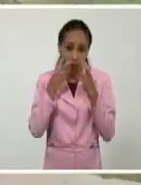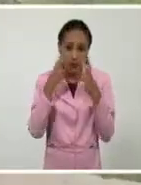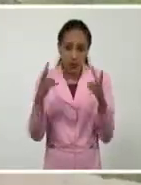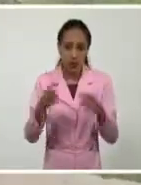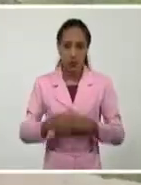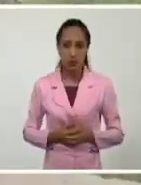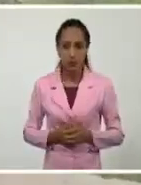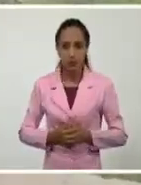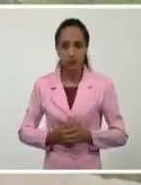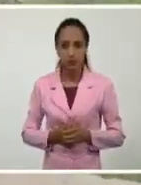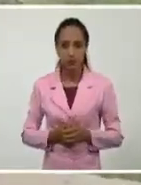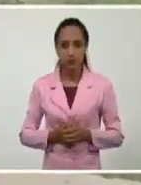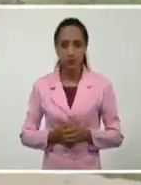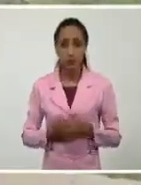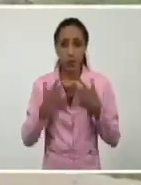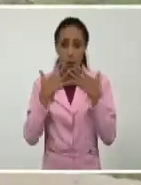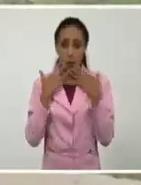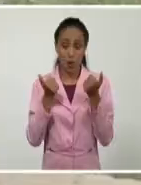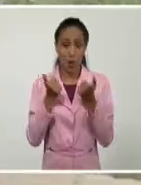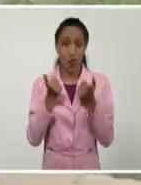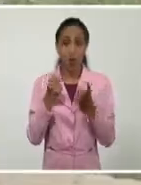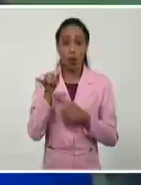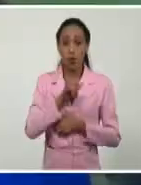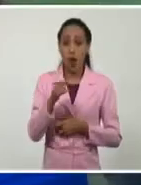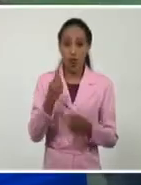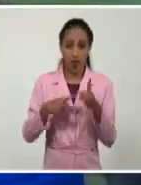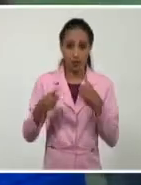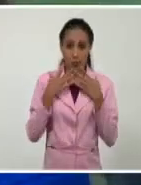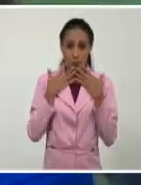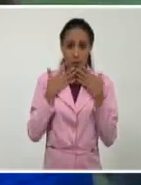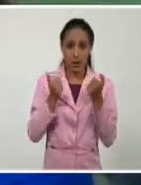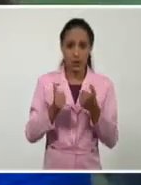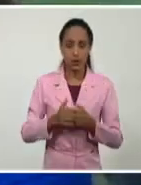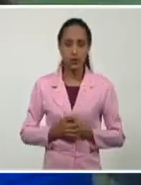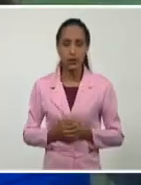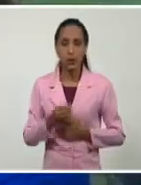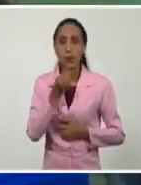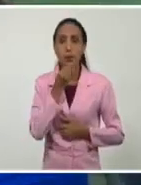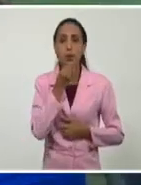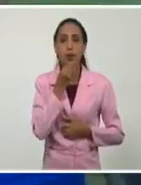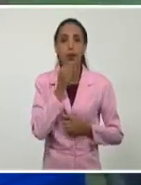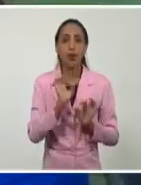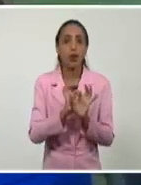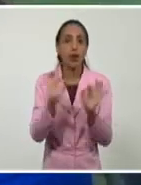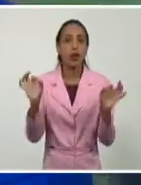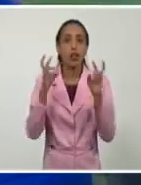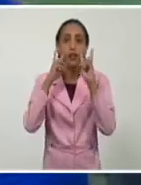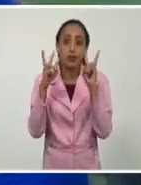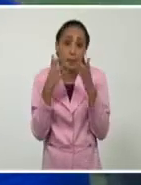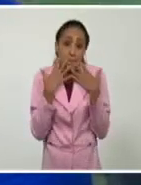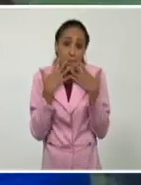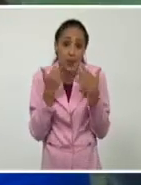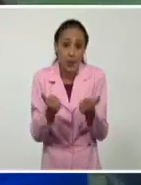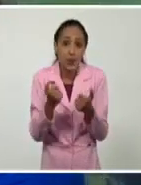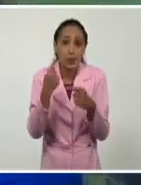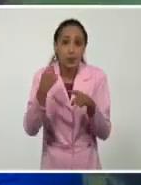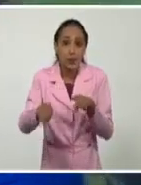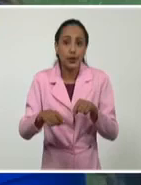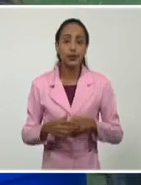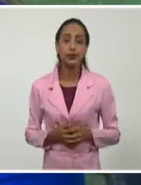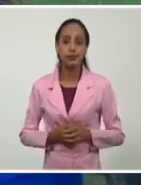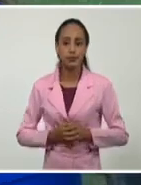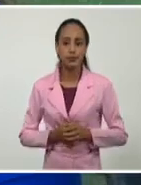hubiese sido ponerme una prótesis extensible para lograr tener una mejor calidad de vida, pero como quien la tiene,